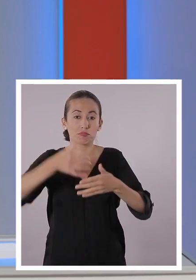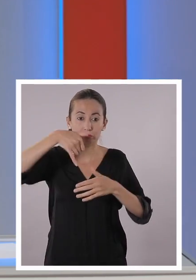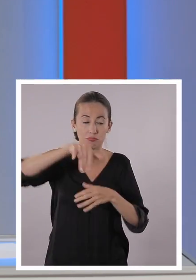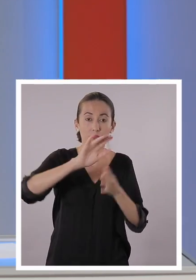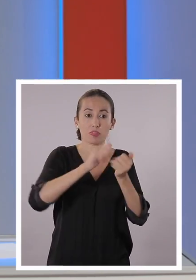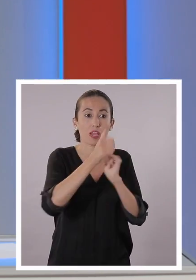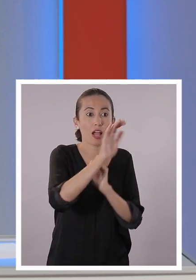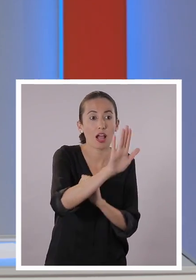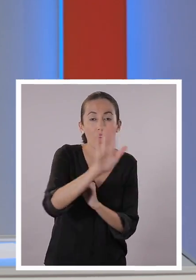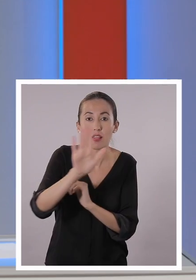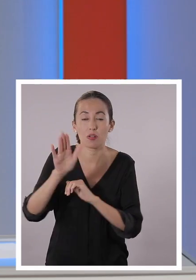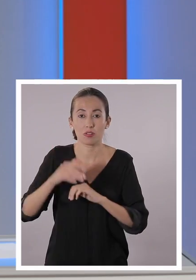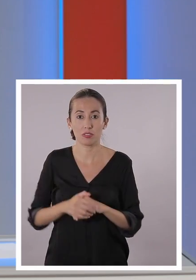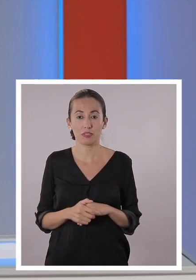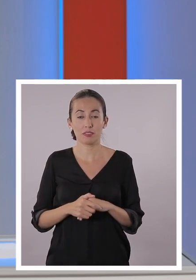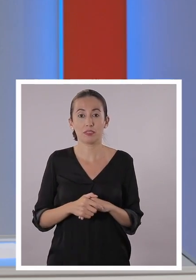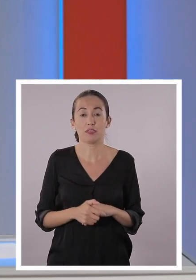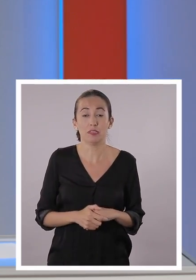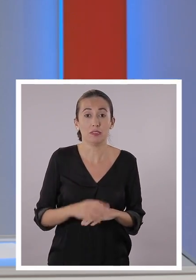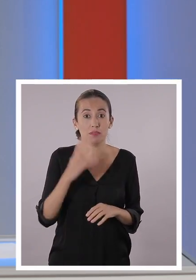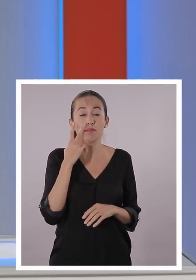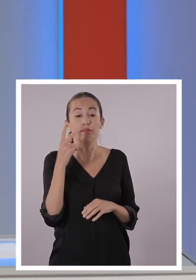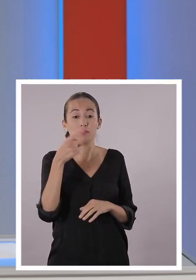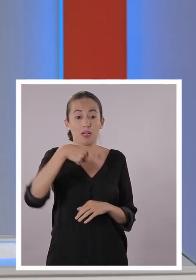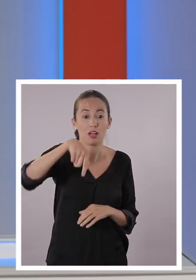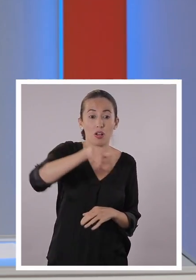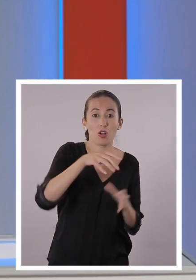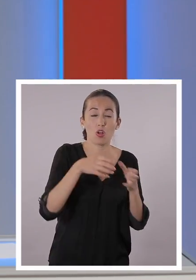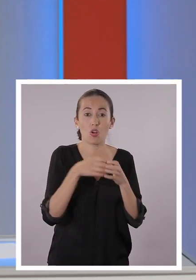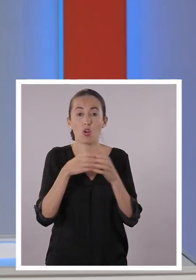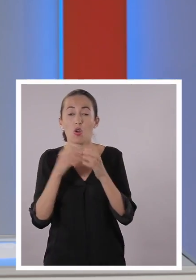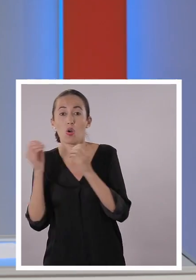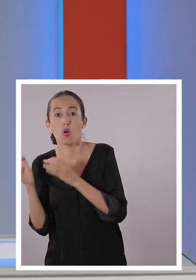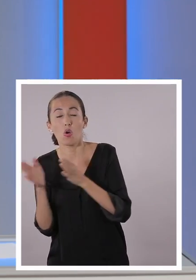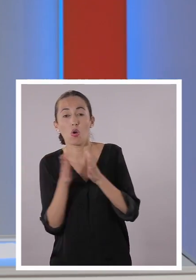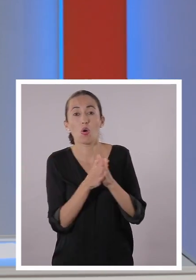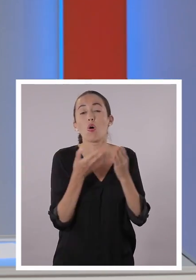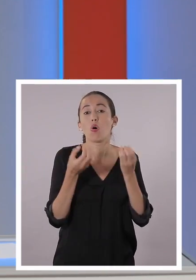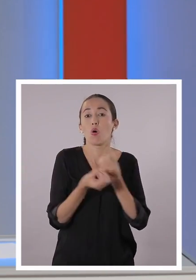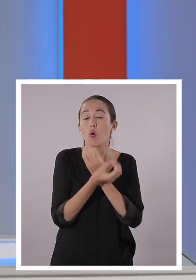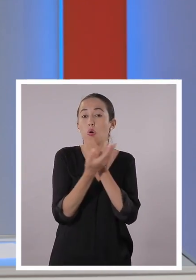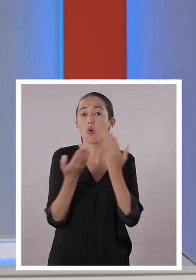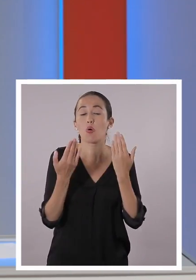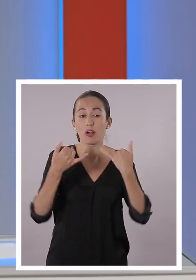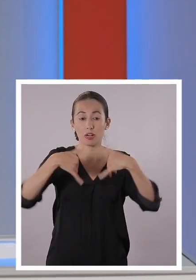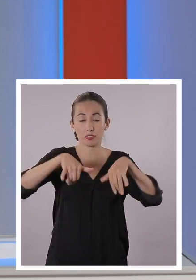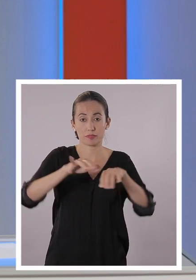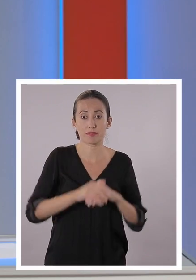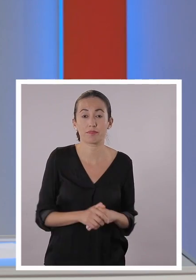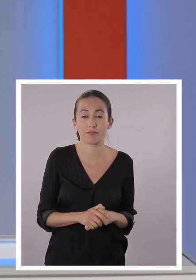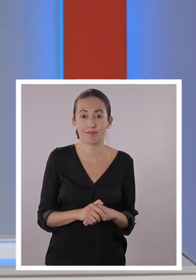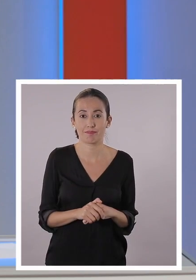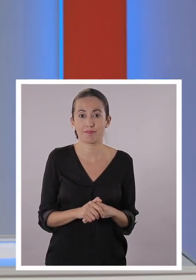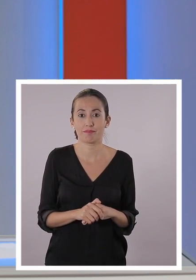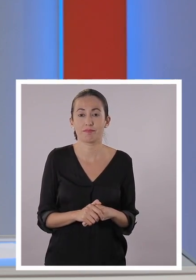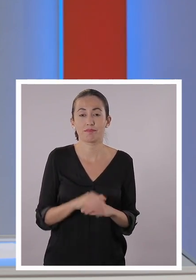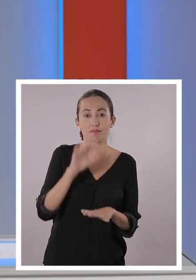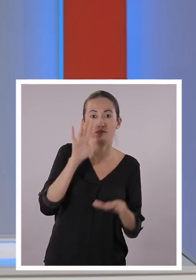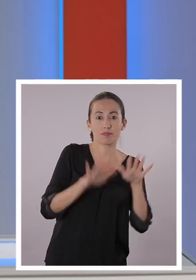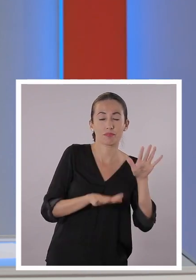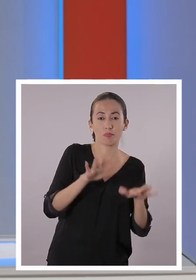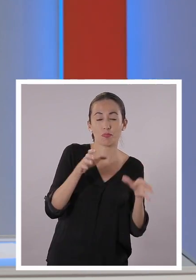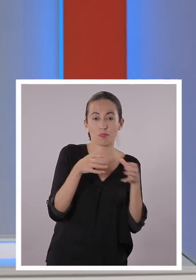ángulos rectos cada uno de sus lados. ¿Estamos? Para ese igual, definamos cuál va a ser el tamaño del lado del cuadrado.